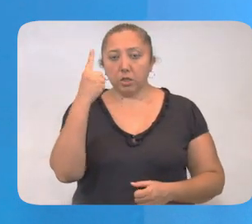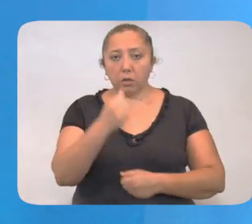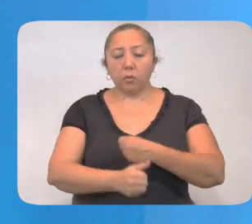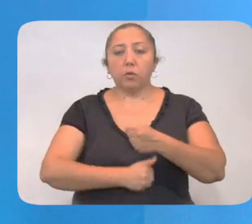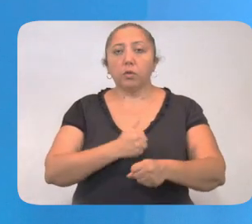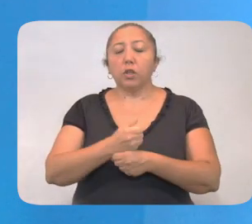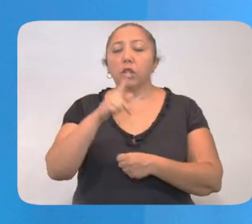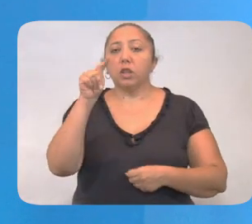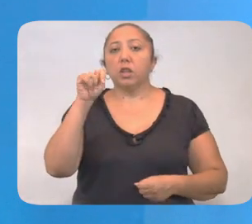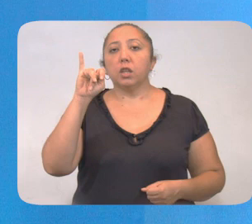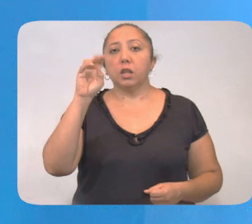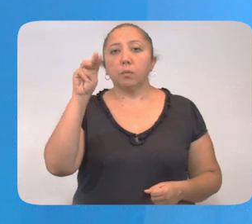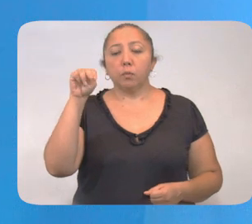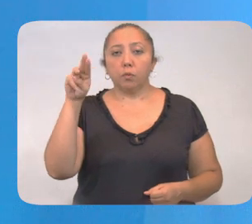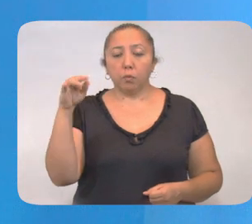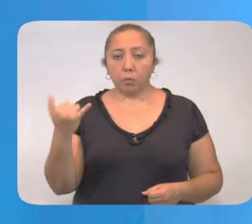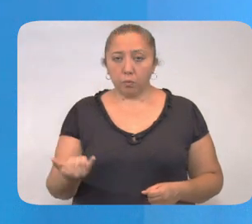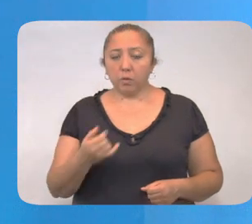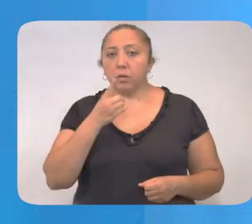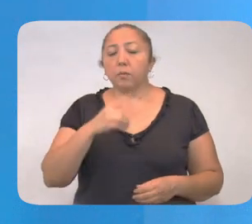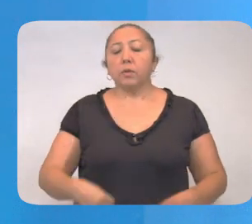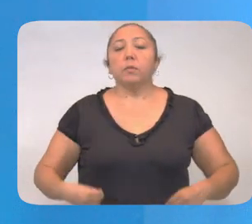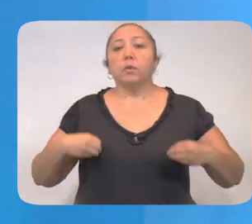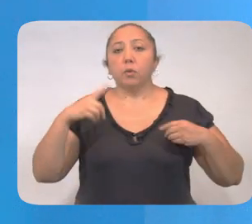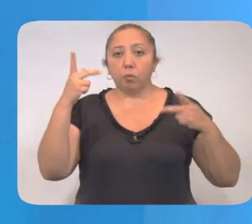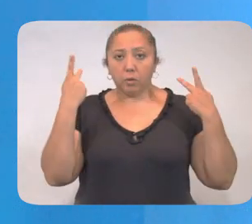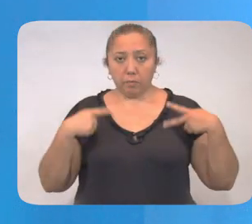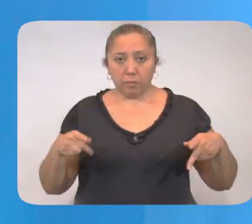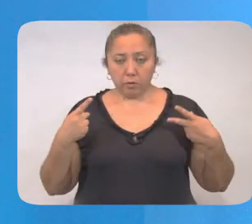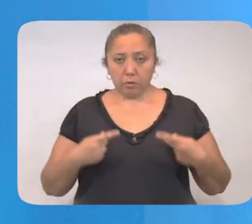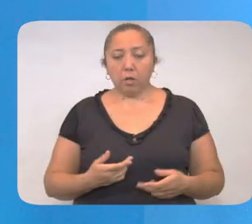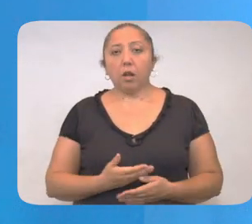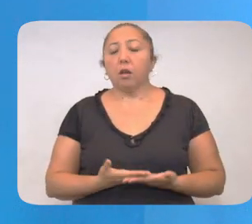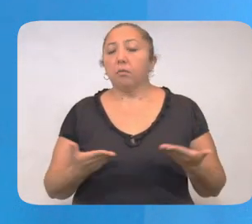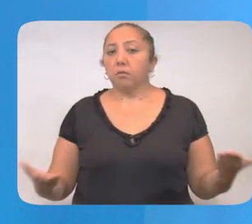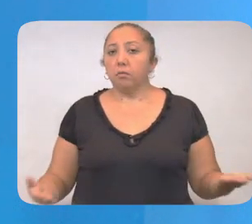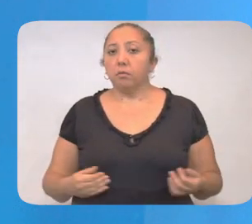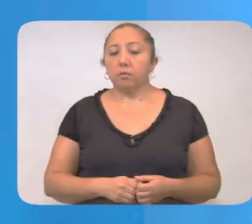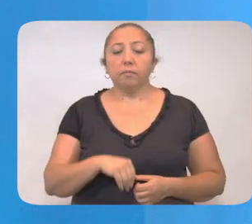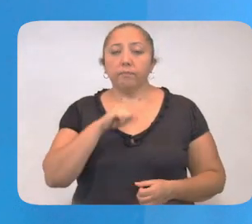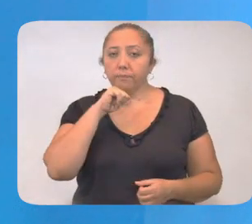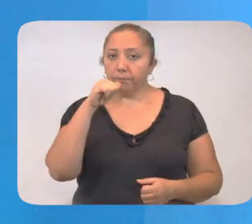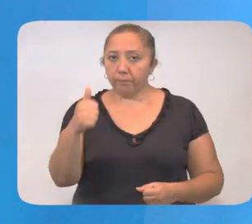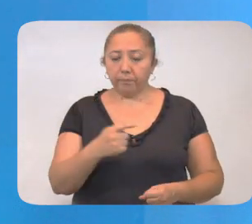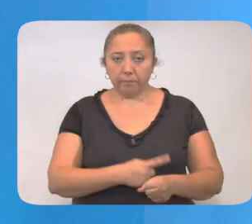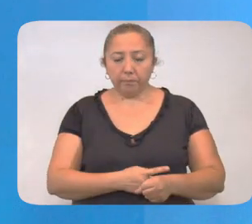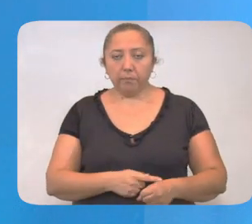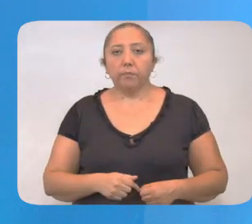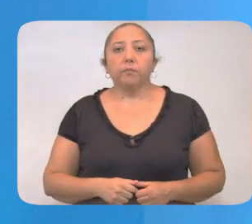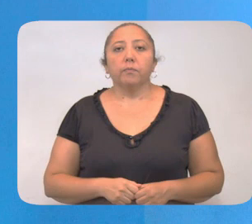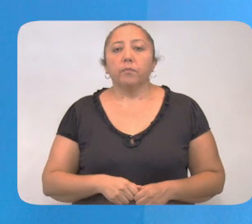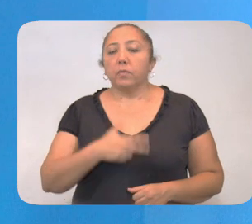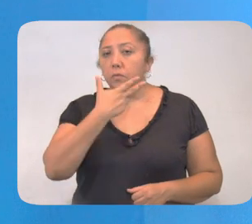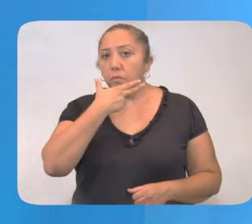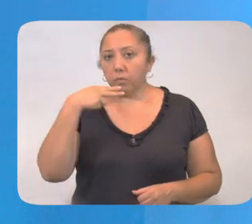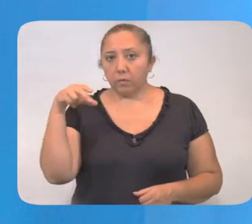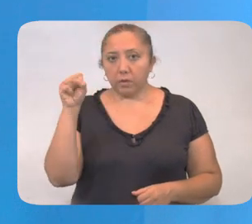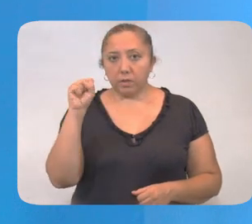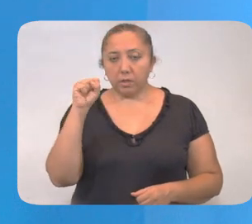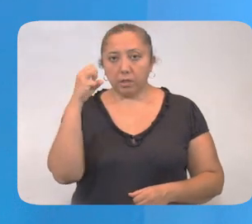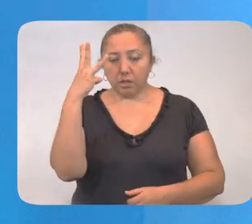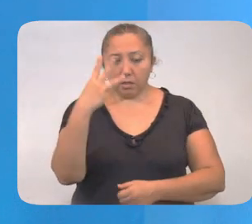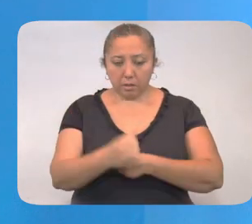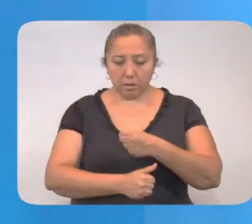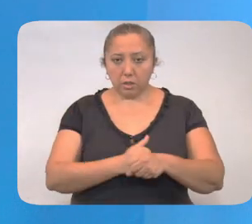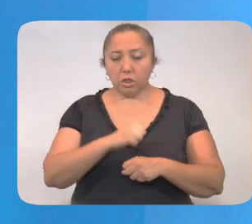años de Timucuy, con obesidad. Vivía con una persona, la cual hasta el momento no reporta síntomas. Hombre de 63